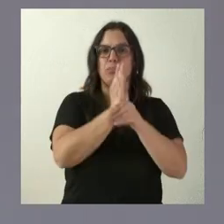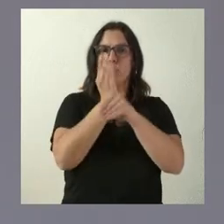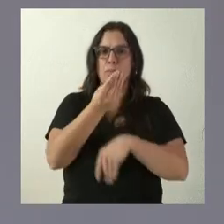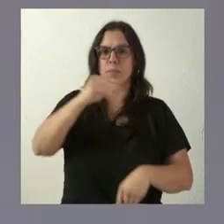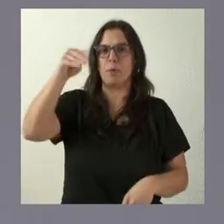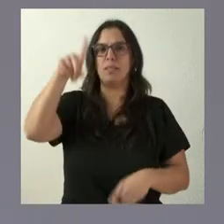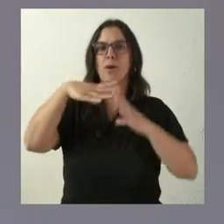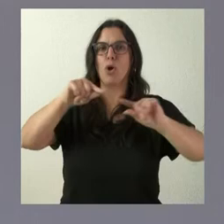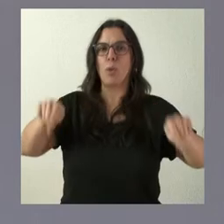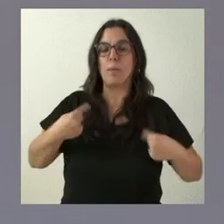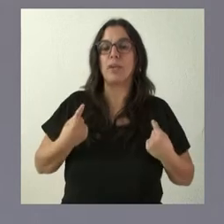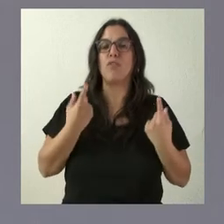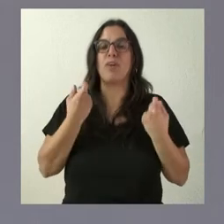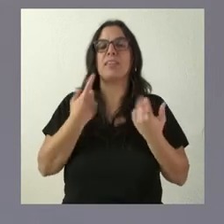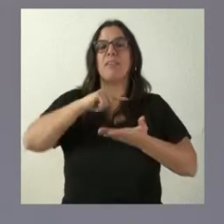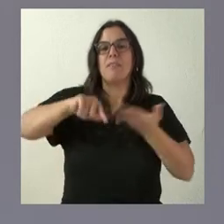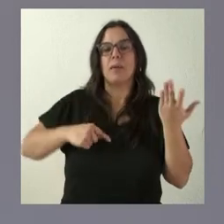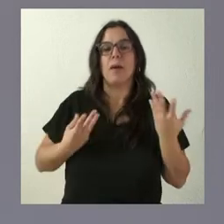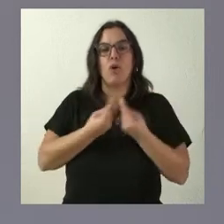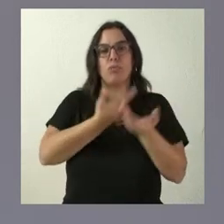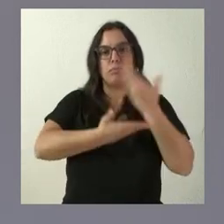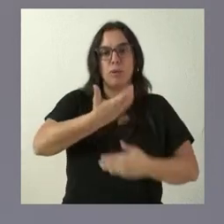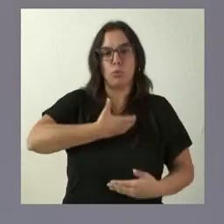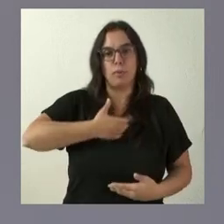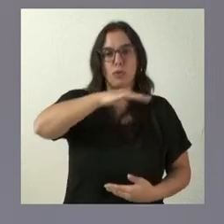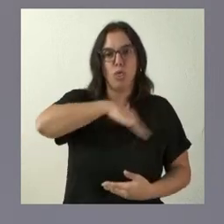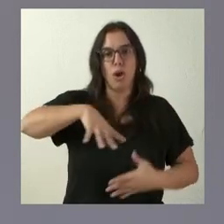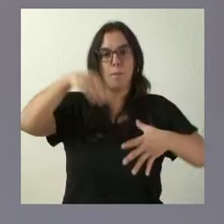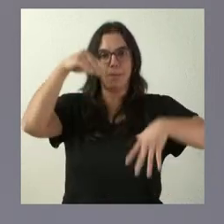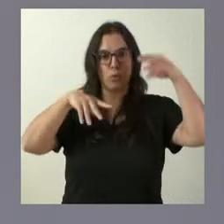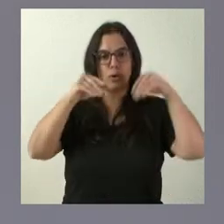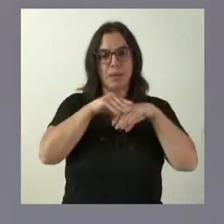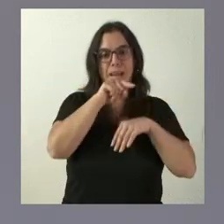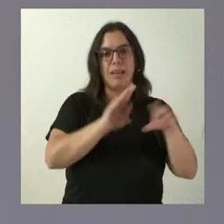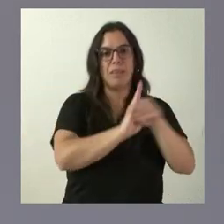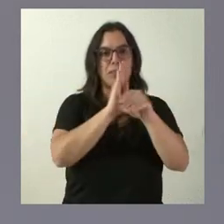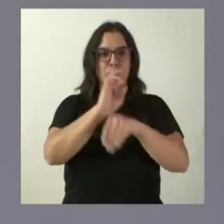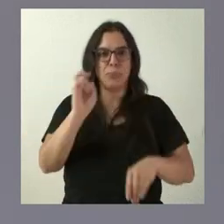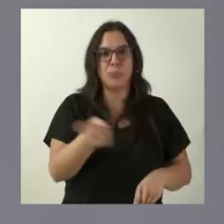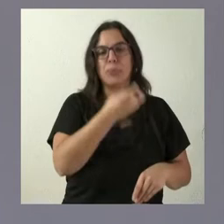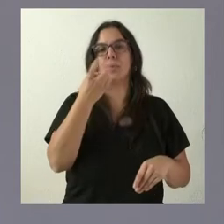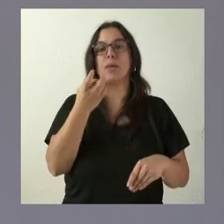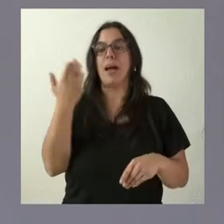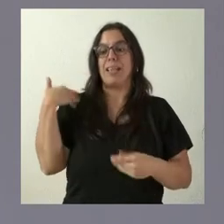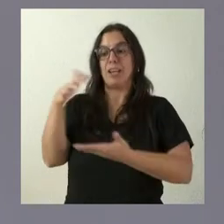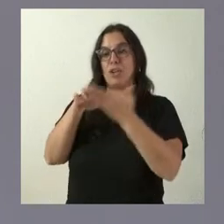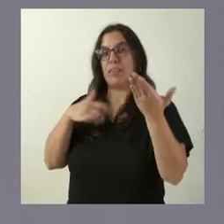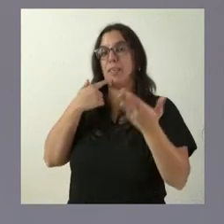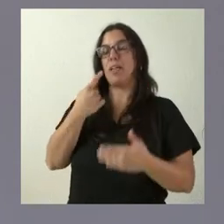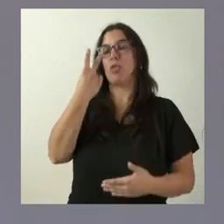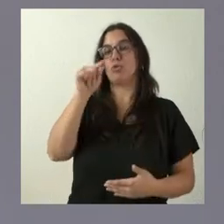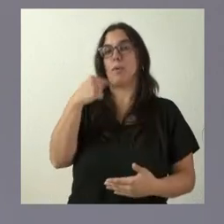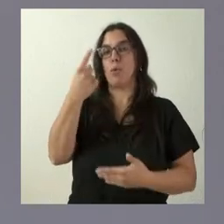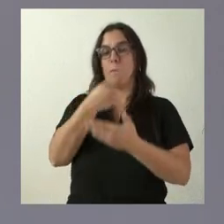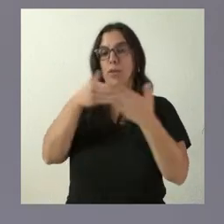convenios a firmar con ayuntamientos en el ámbito de las médulas para realizar inversiones en esta materia. Eran, en la nota de ayer, 2,1 millones de euros